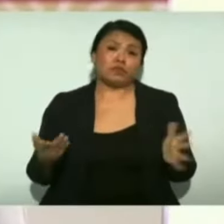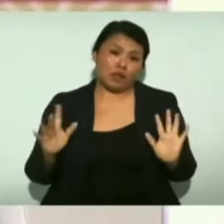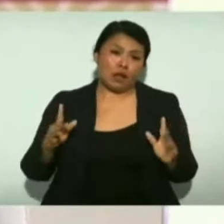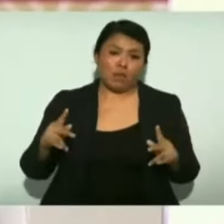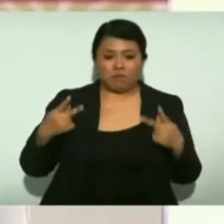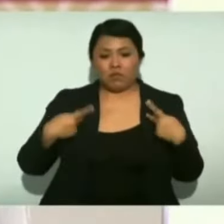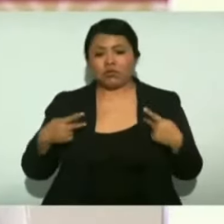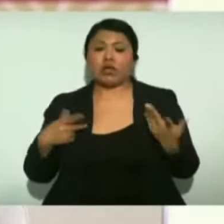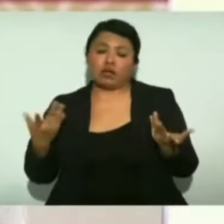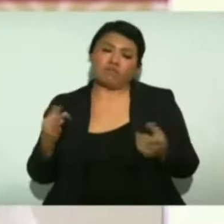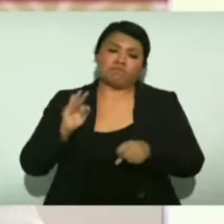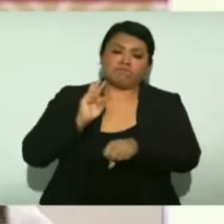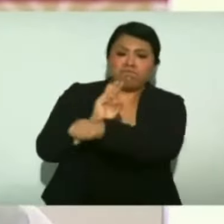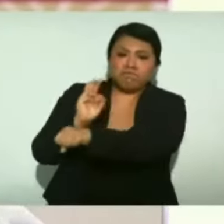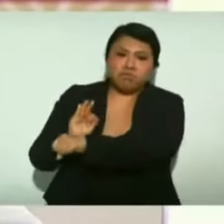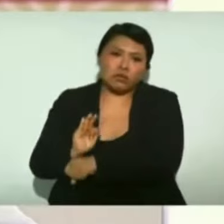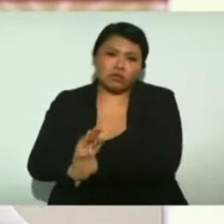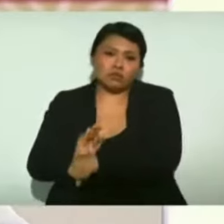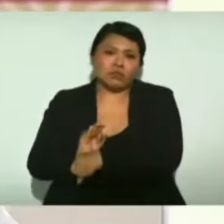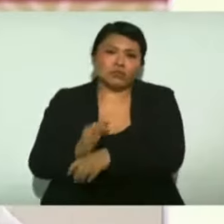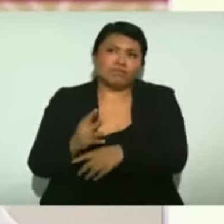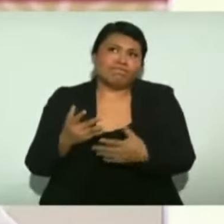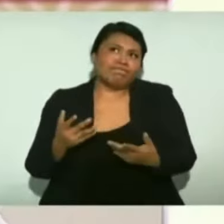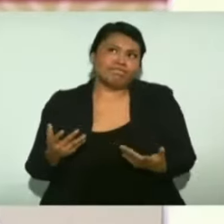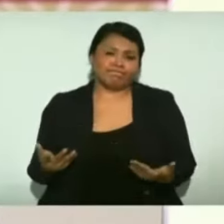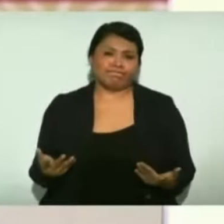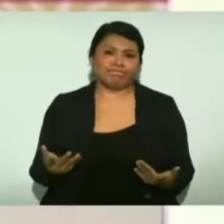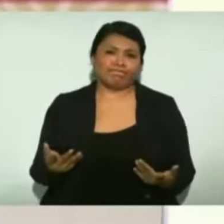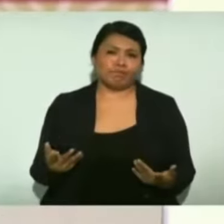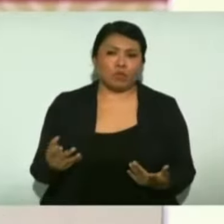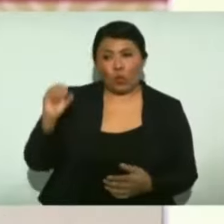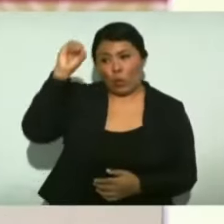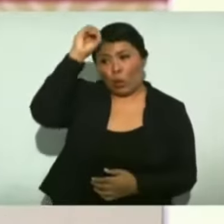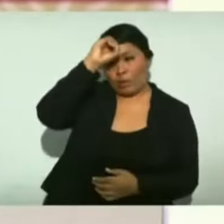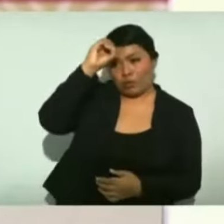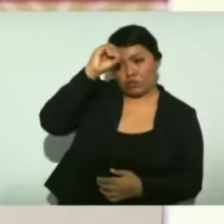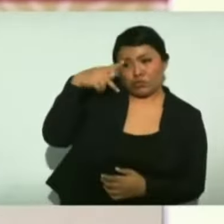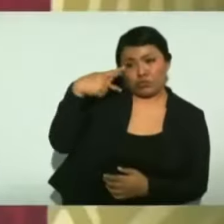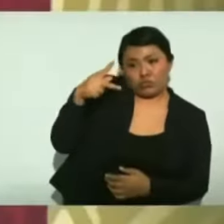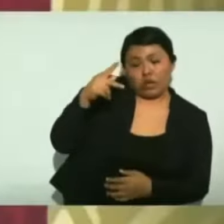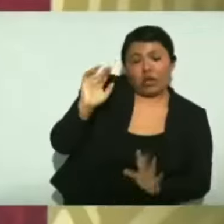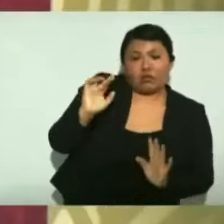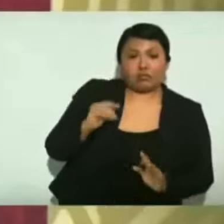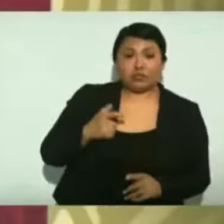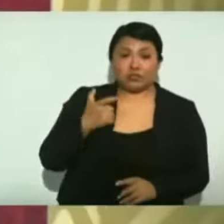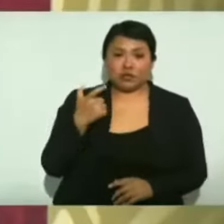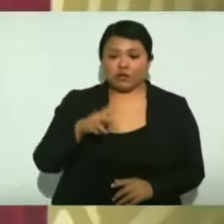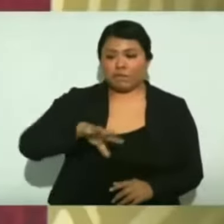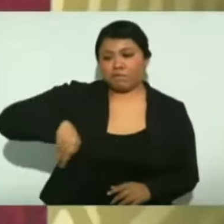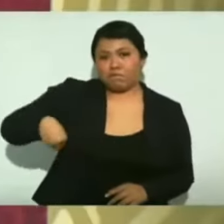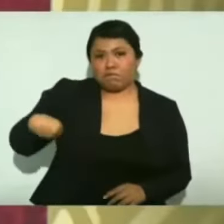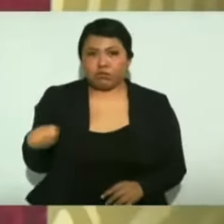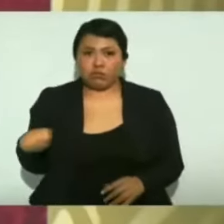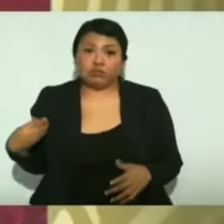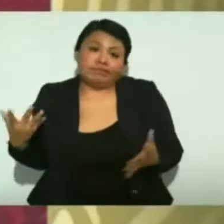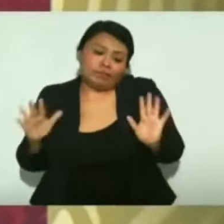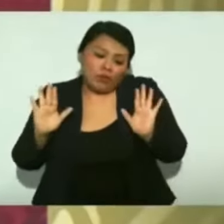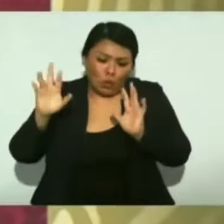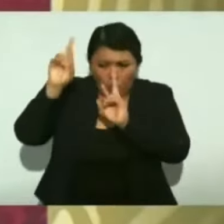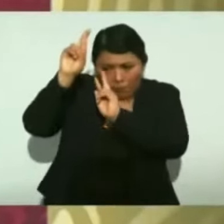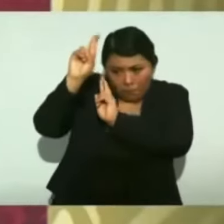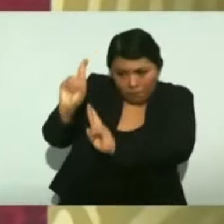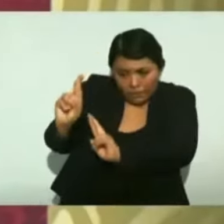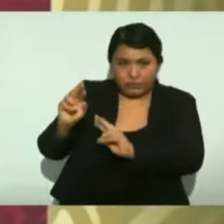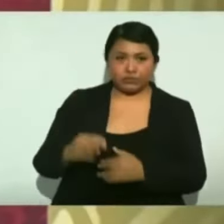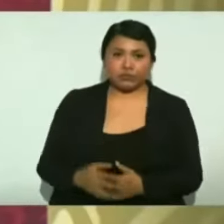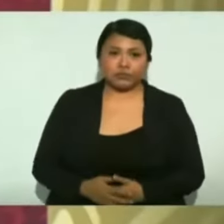sus ingresos de lo que viven. También